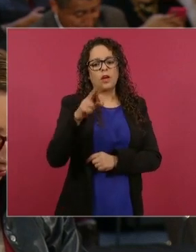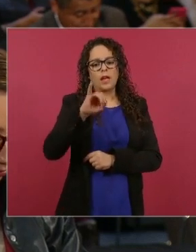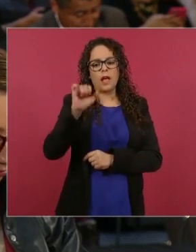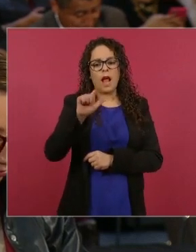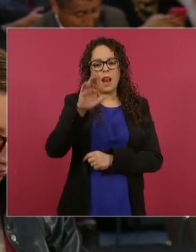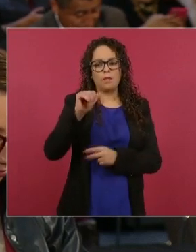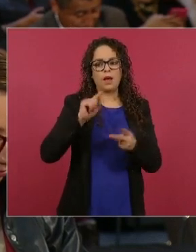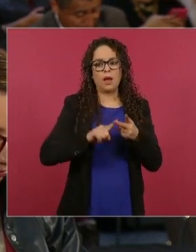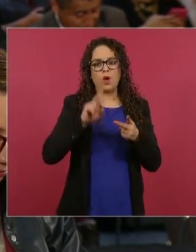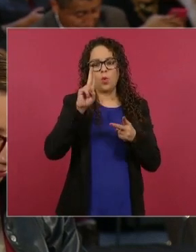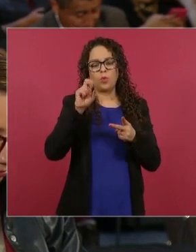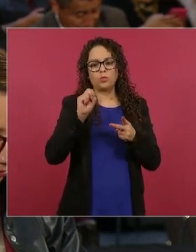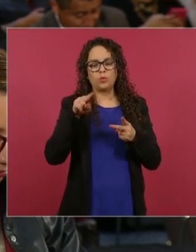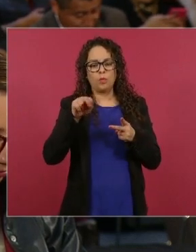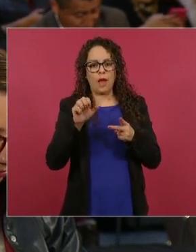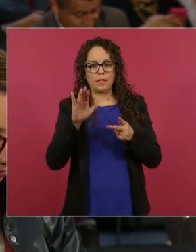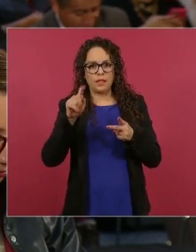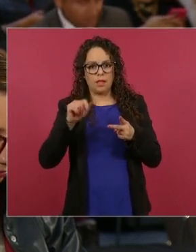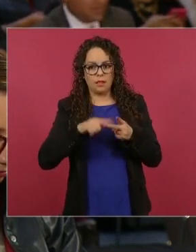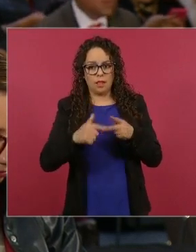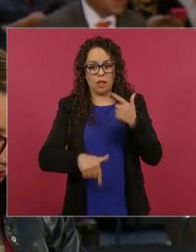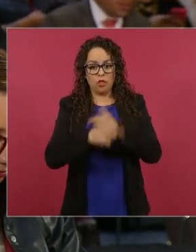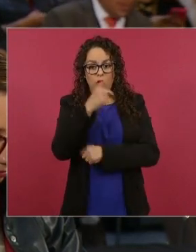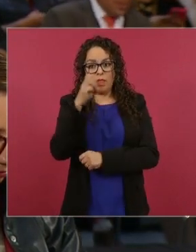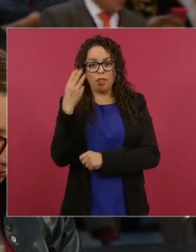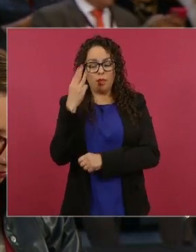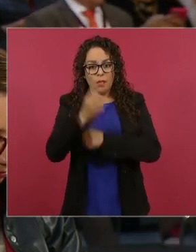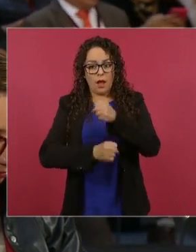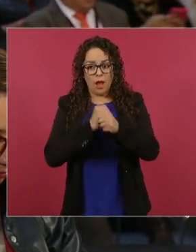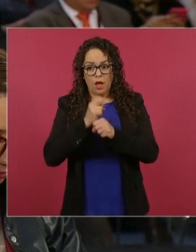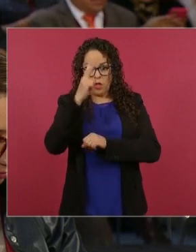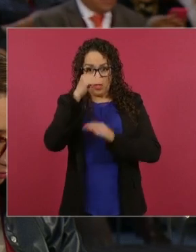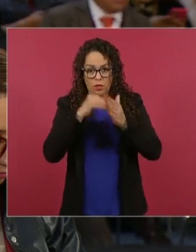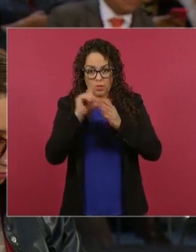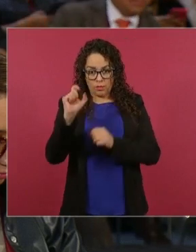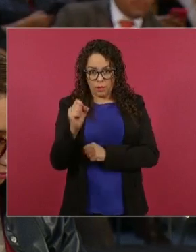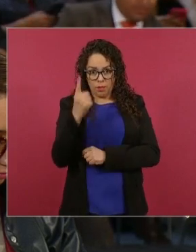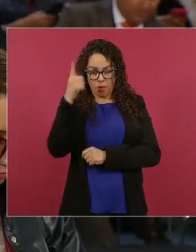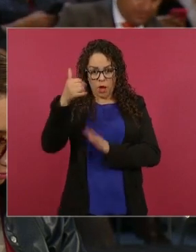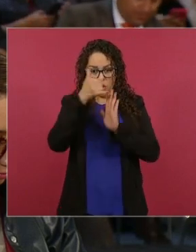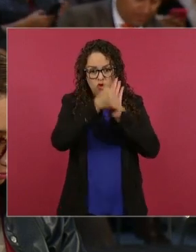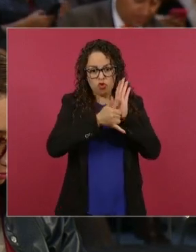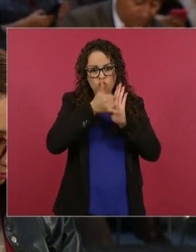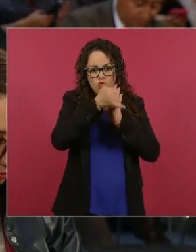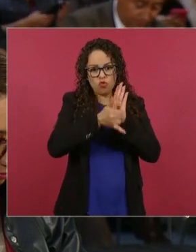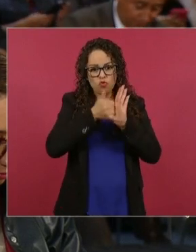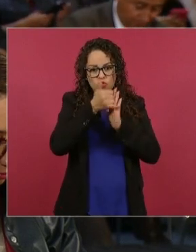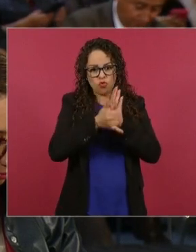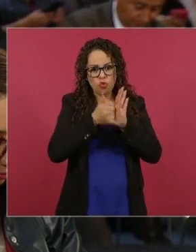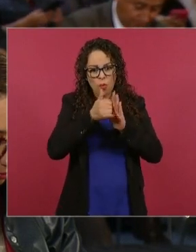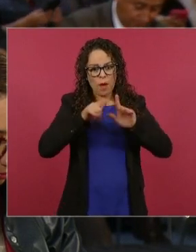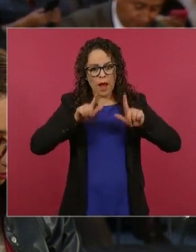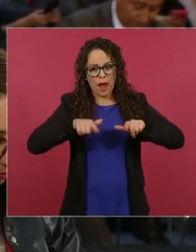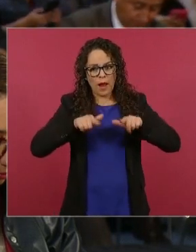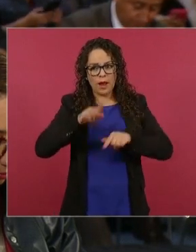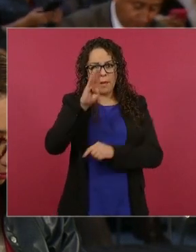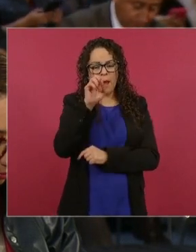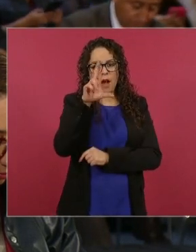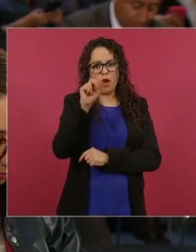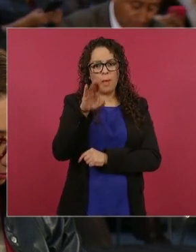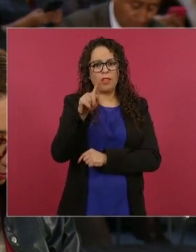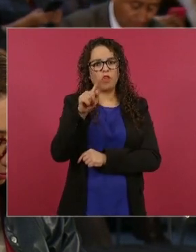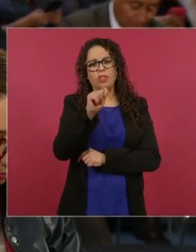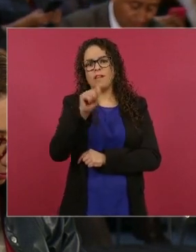El 12 de marzo de 2021 el canal de YouTube El Barlovento TV publicó una